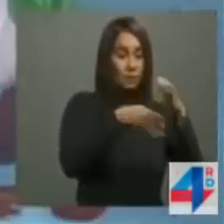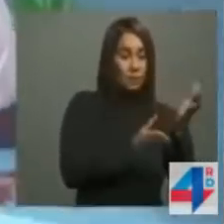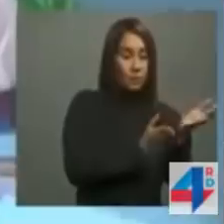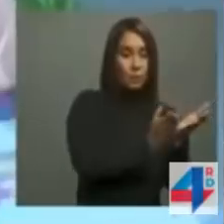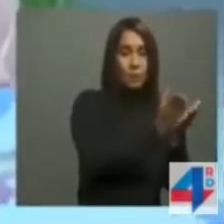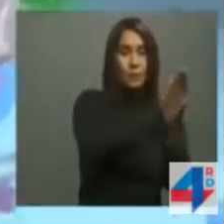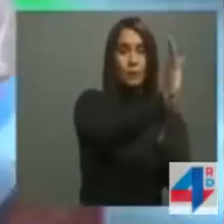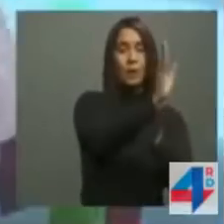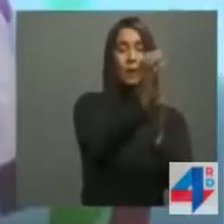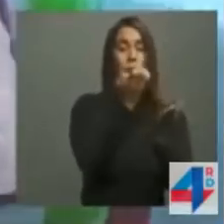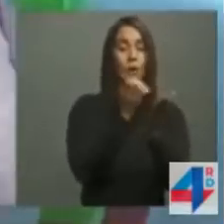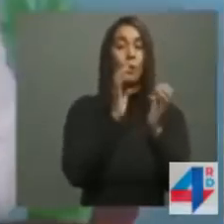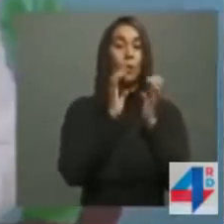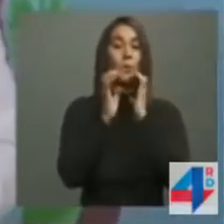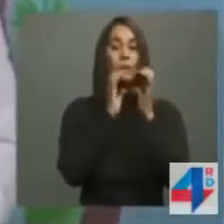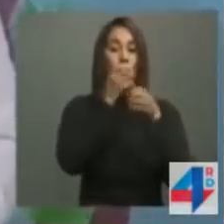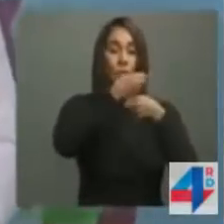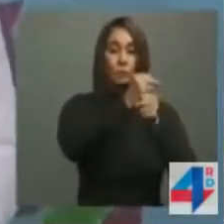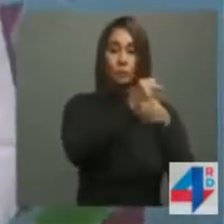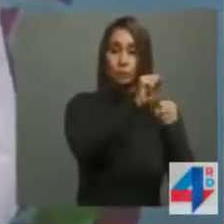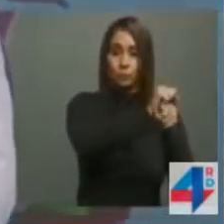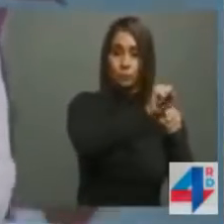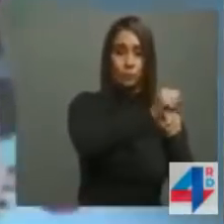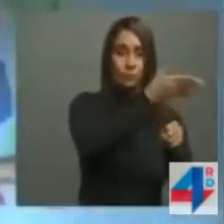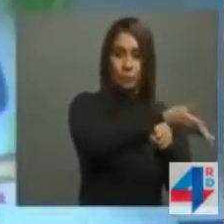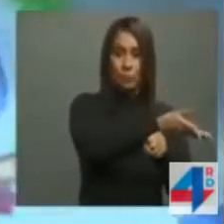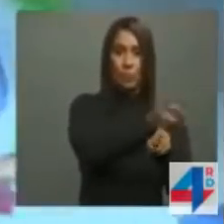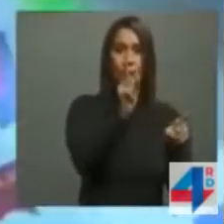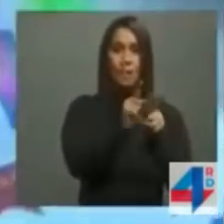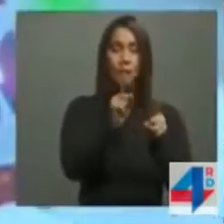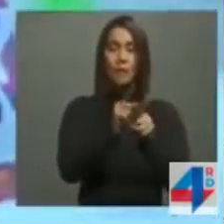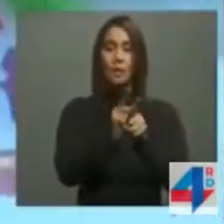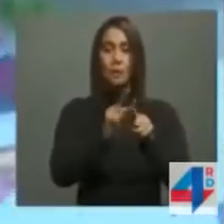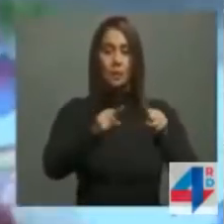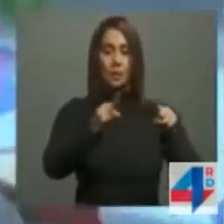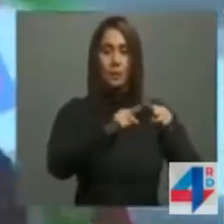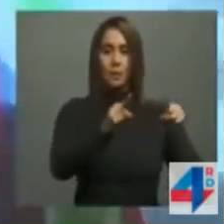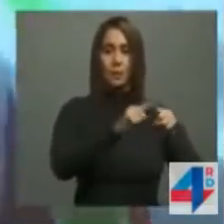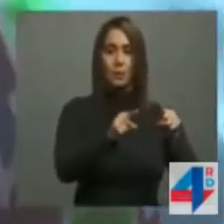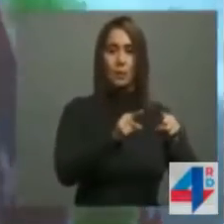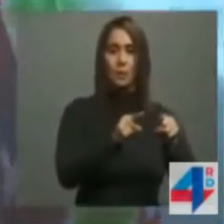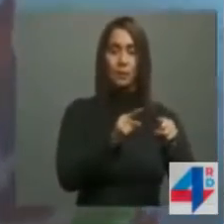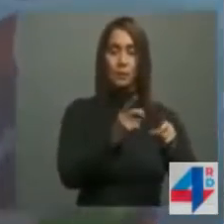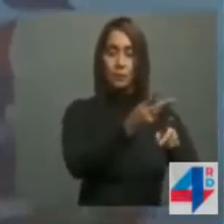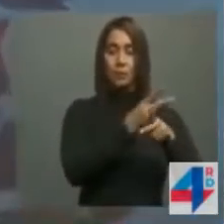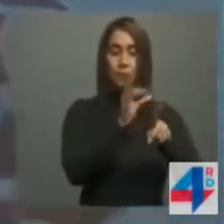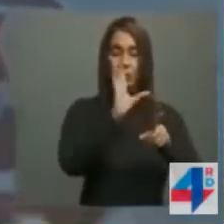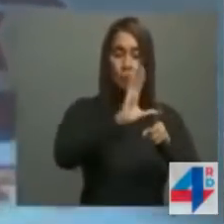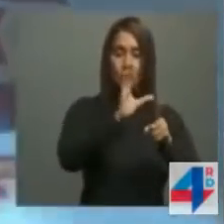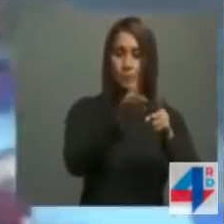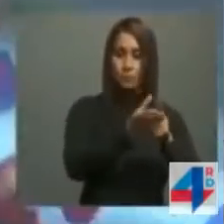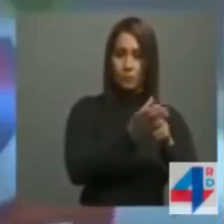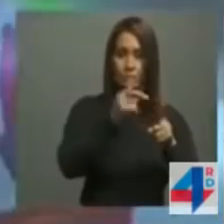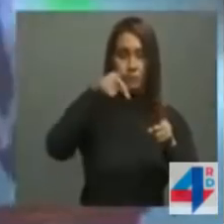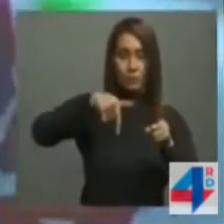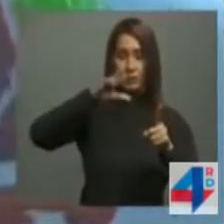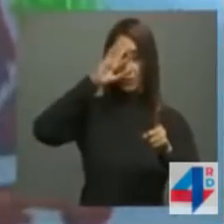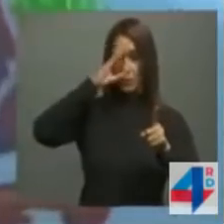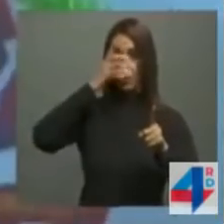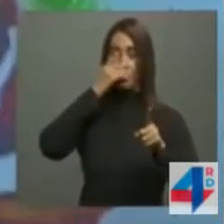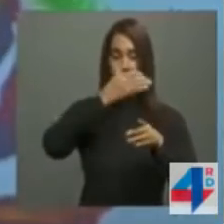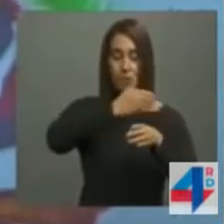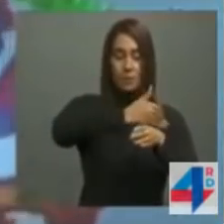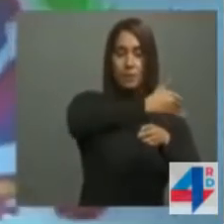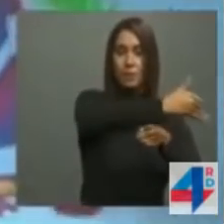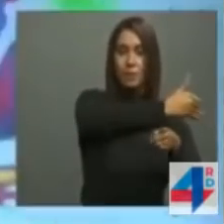comunicacional y productiva, así como la difusión de los valores patios y culturales del pueblo dominicano.